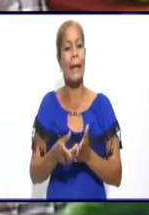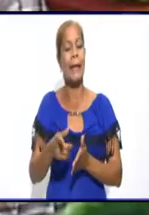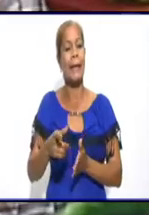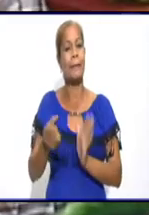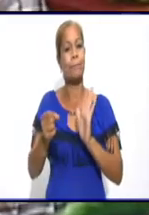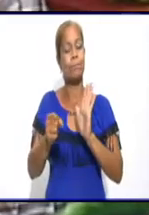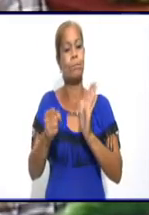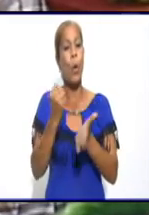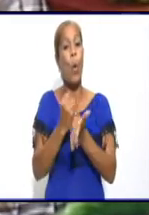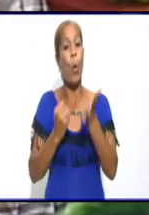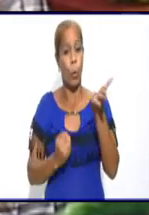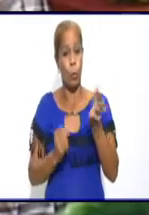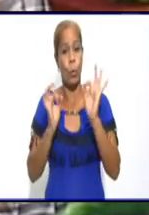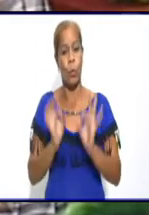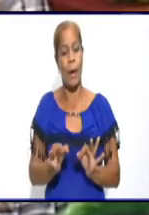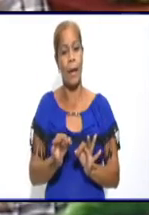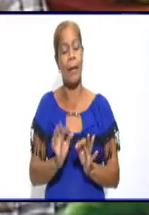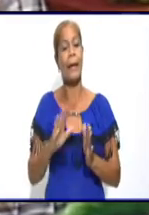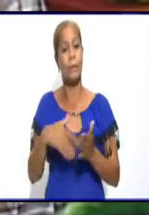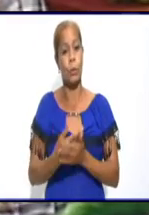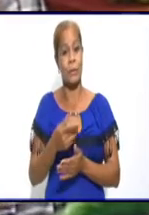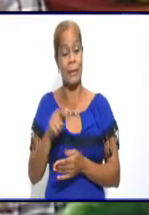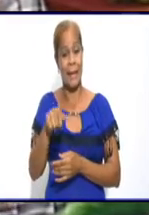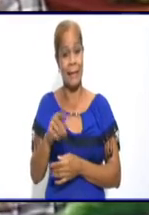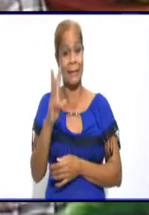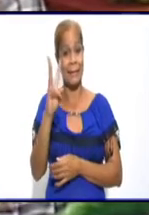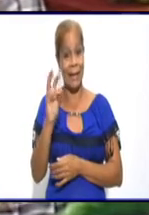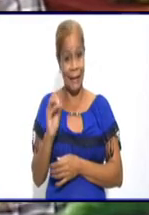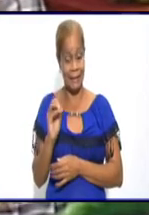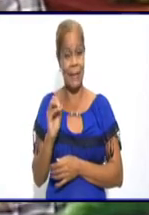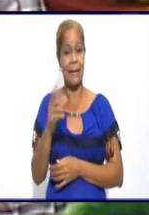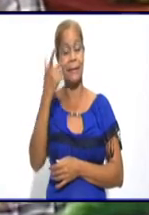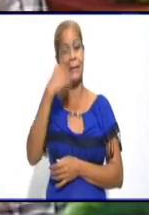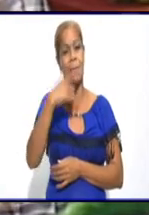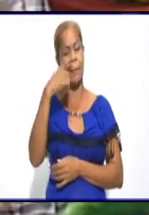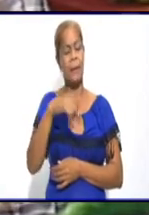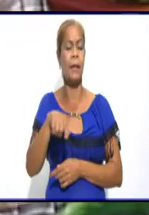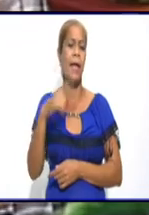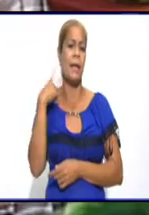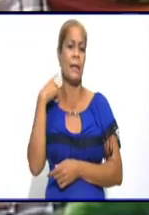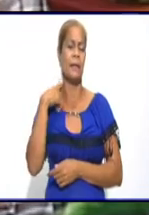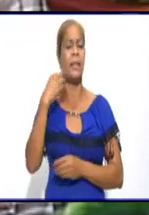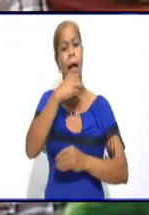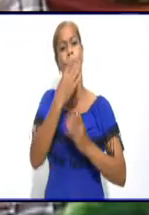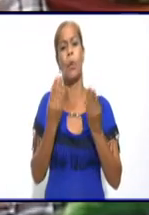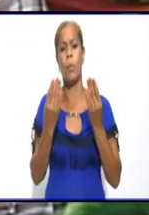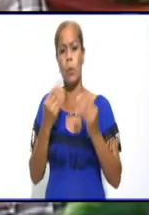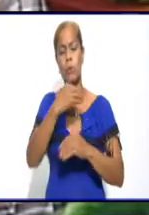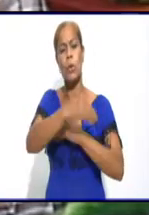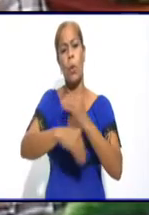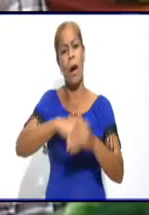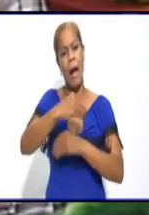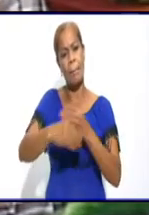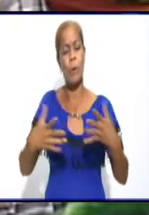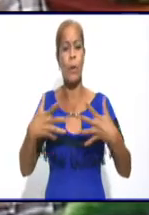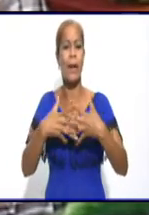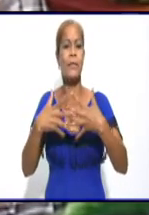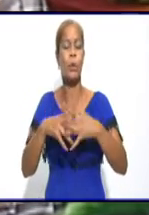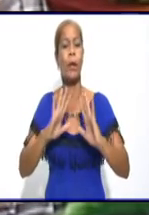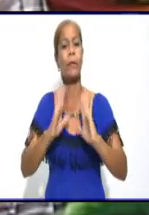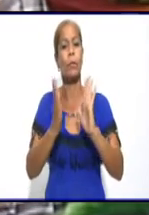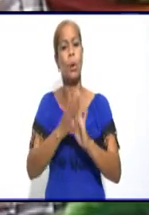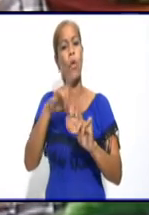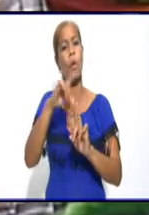el 30 de abril. Sin embargo, ha sido un año atípico a partir también de todo esto relacionado con la COVID-19